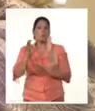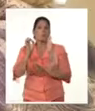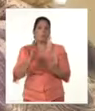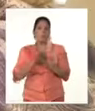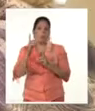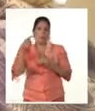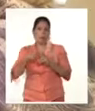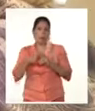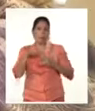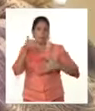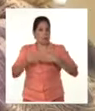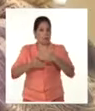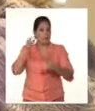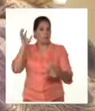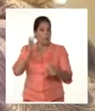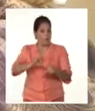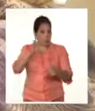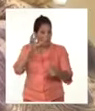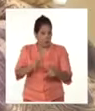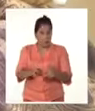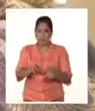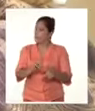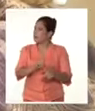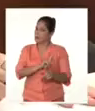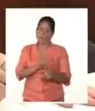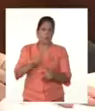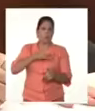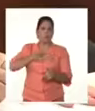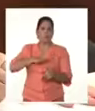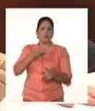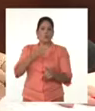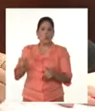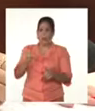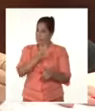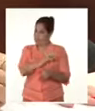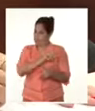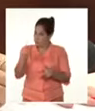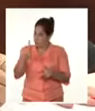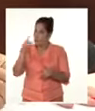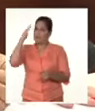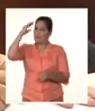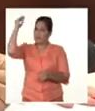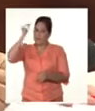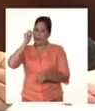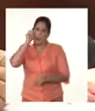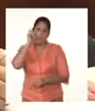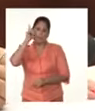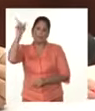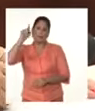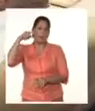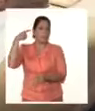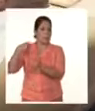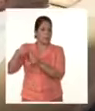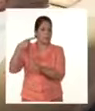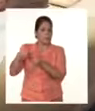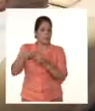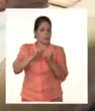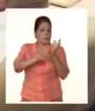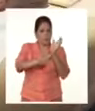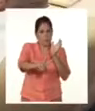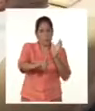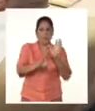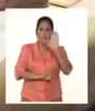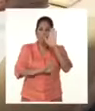Ha sido un proceso crítico, aseguró, sin autocomplacencia. En tal sentido, valoró las experiencias positivas de los territorios,